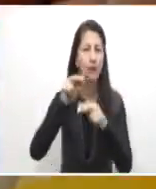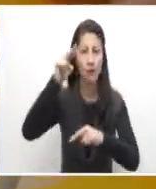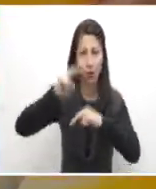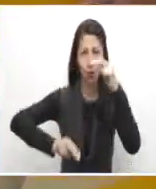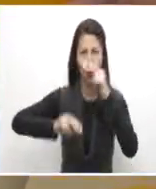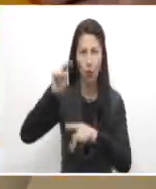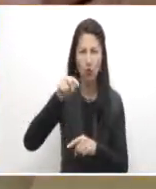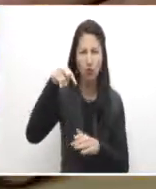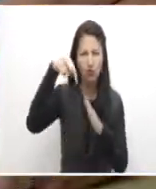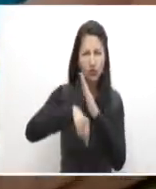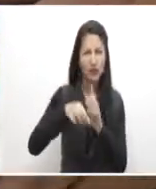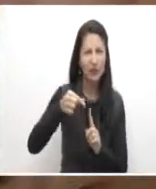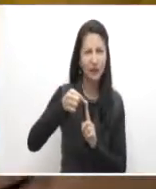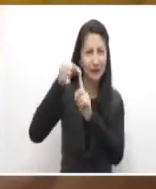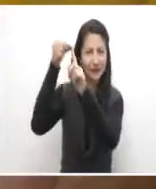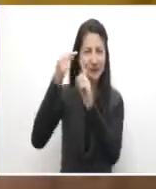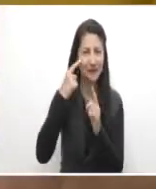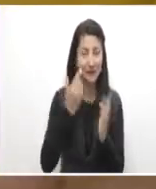construcción.